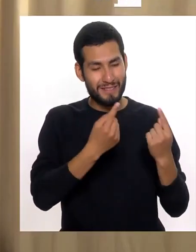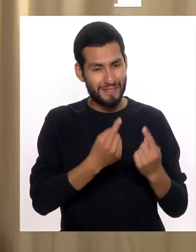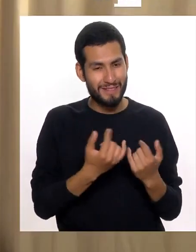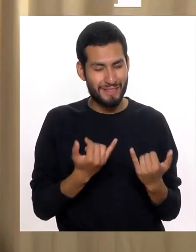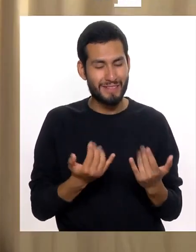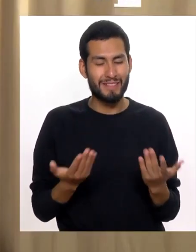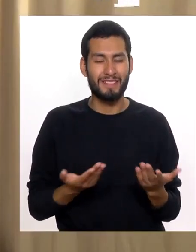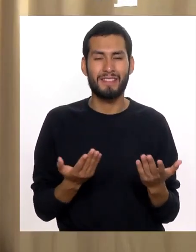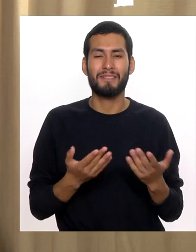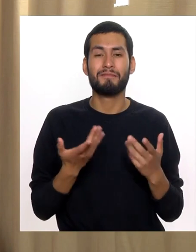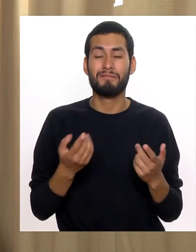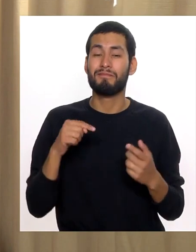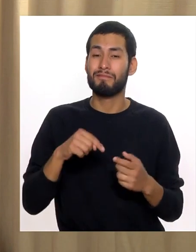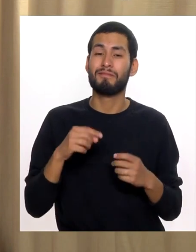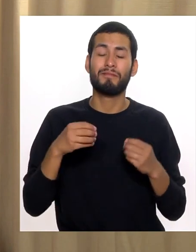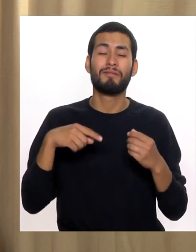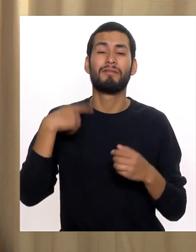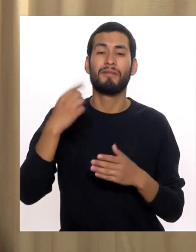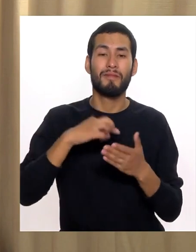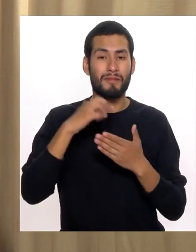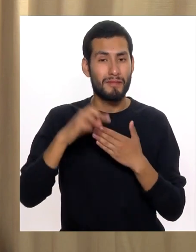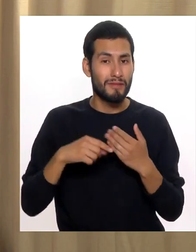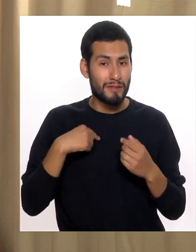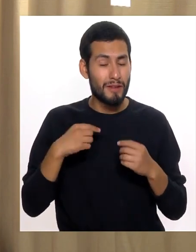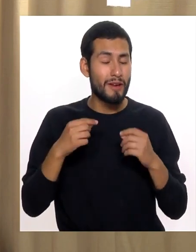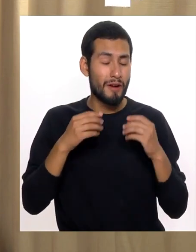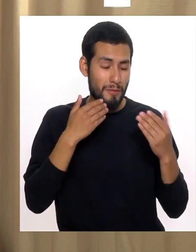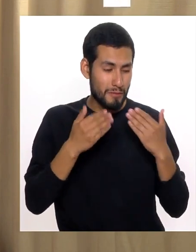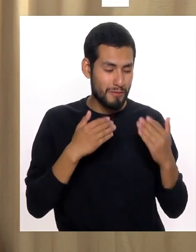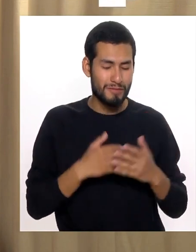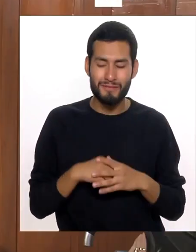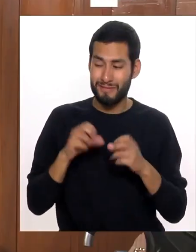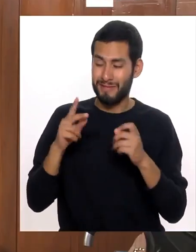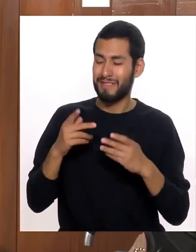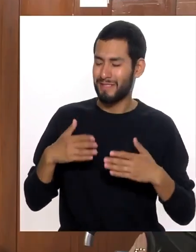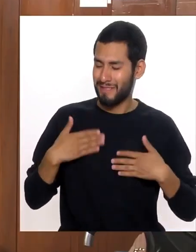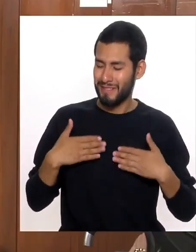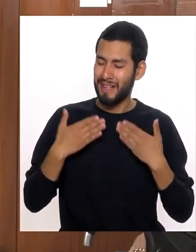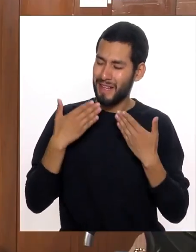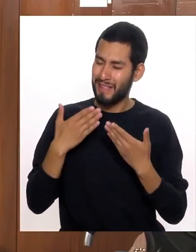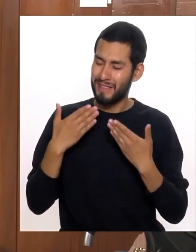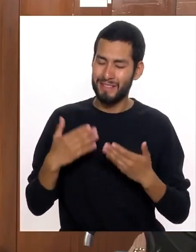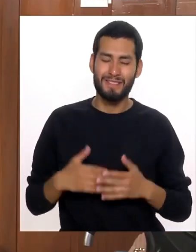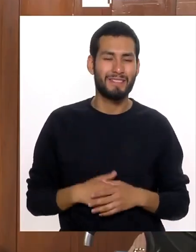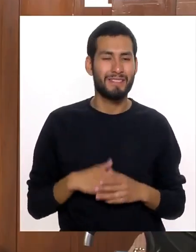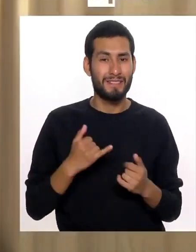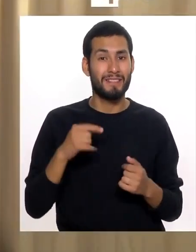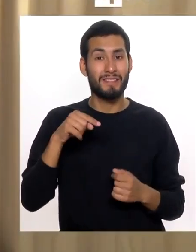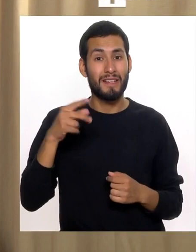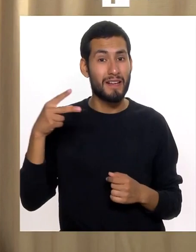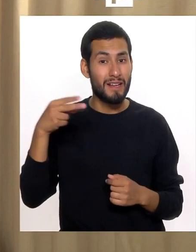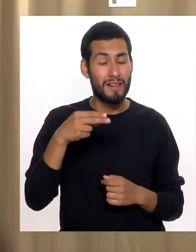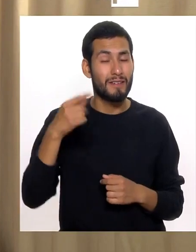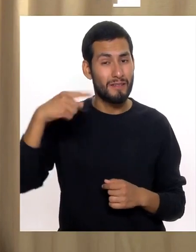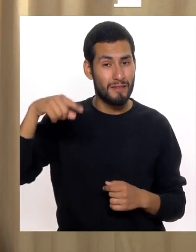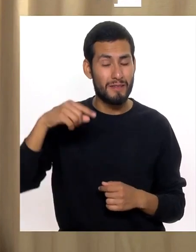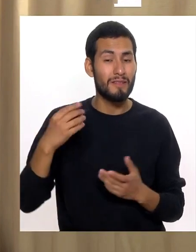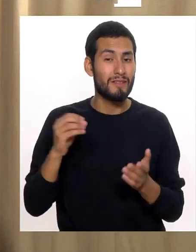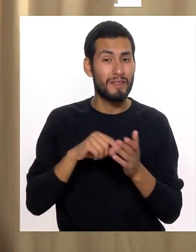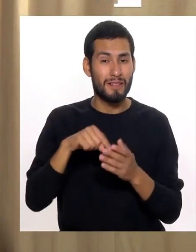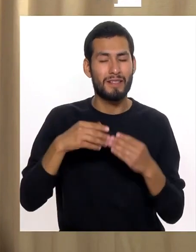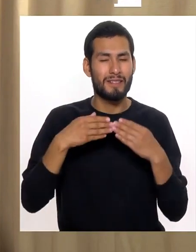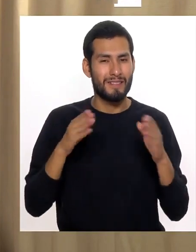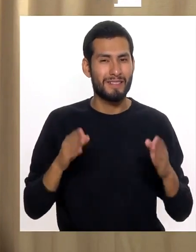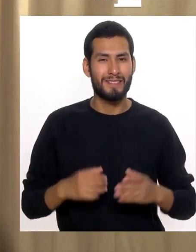Muchísimas gracias Por haber estado con nosotros Y ya tendremos otra oportunidad Para conversar Claro Gracias Vamos a una pequeña